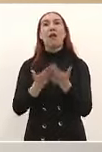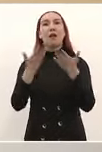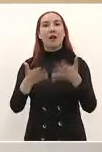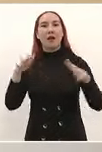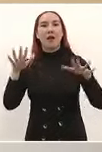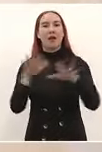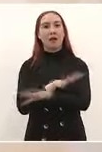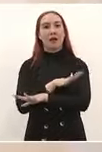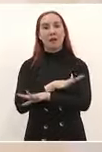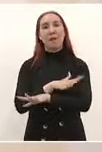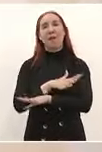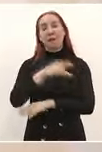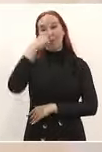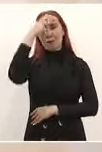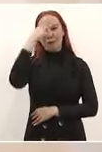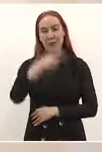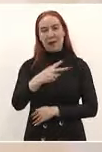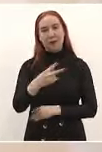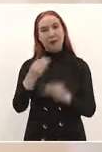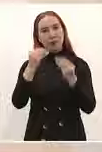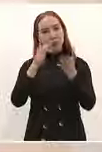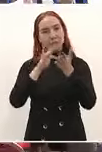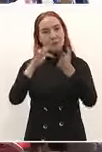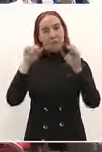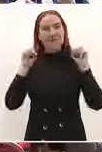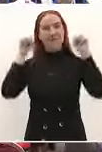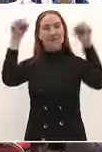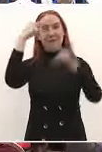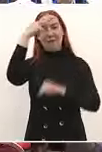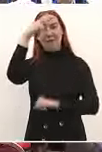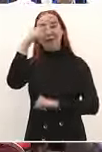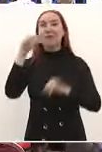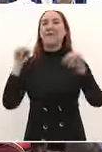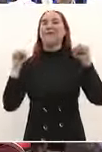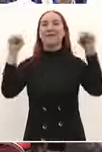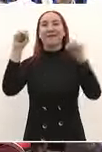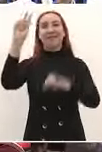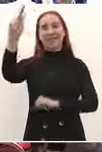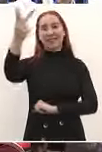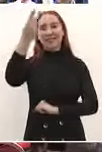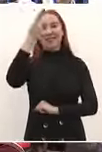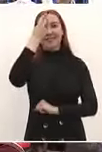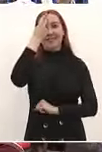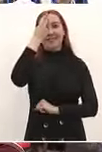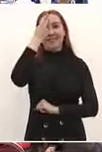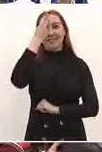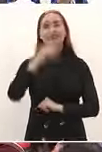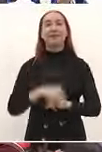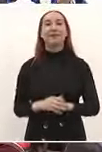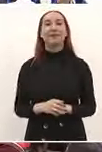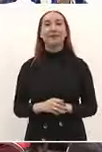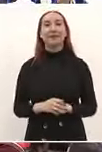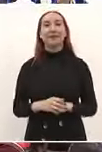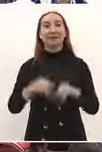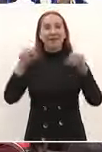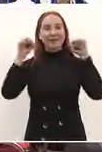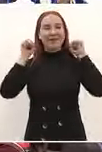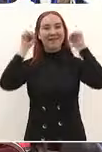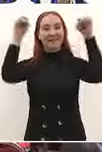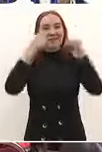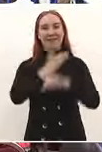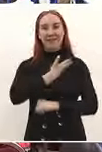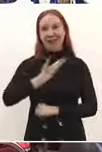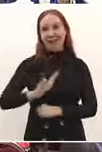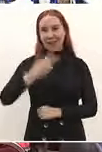¡Que viva México! ¡Que viva San Luis Potosí! ¡Y que viva nuestro presidente!